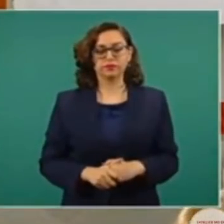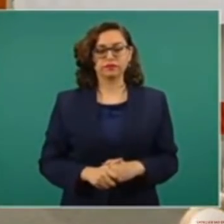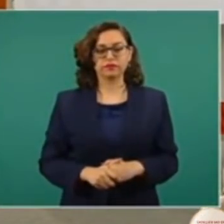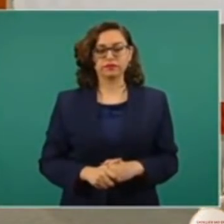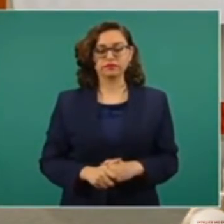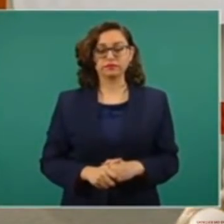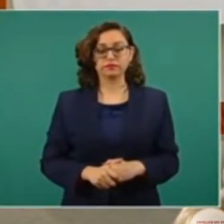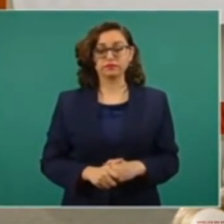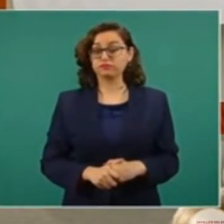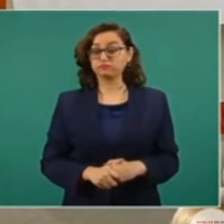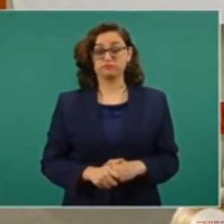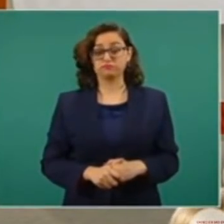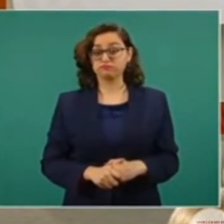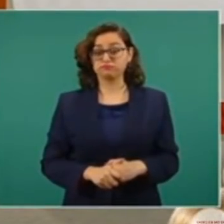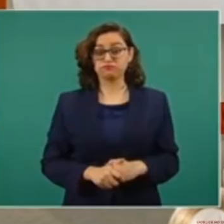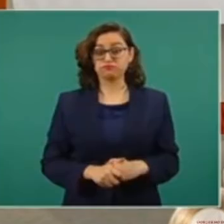no, no ha habido, por eso